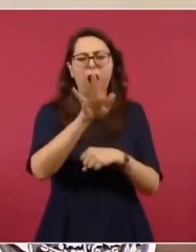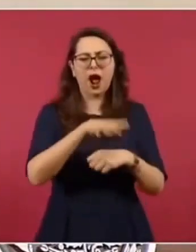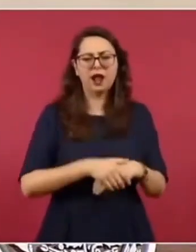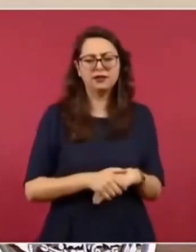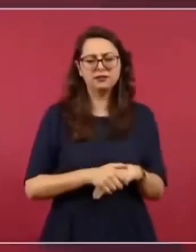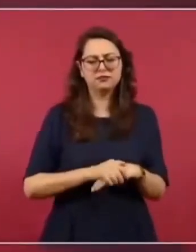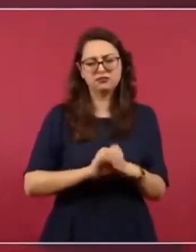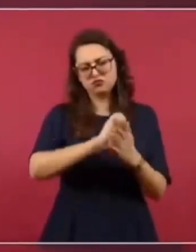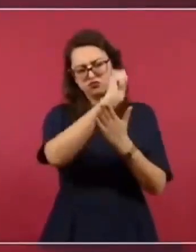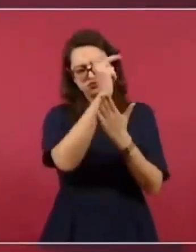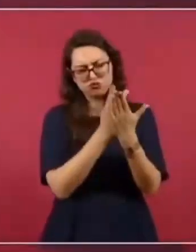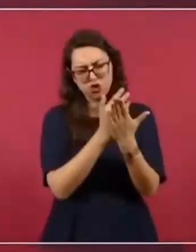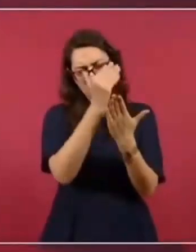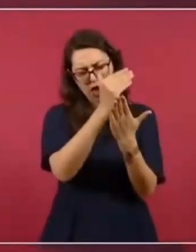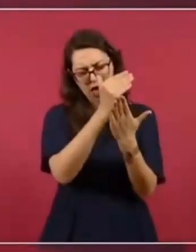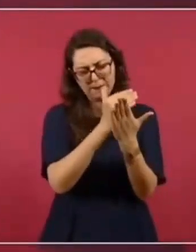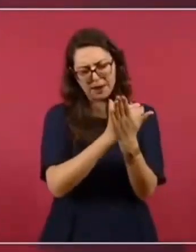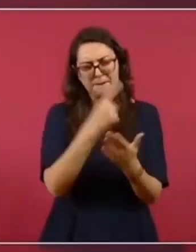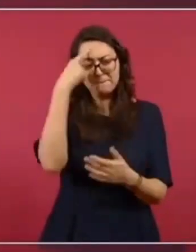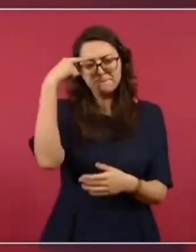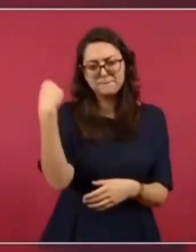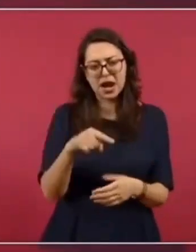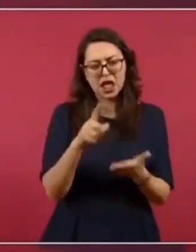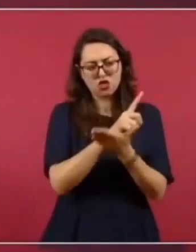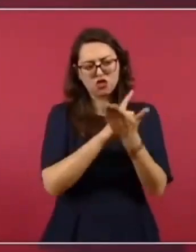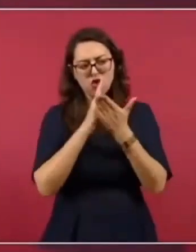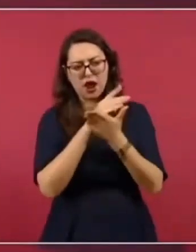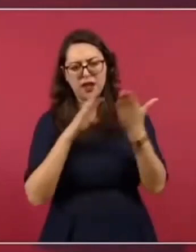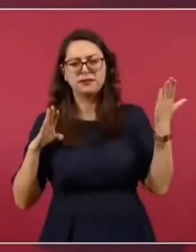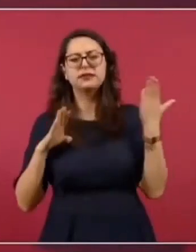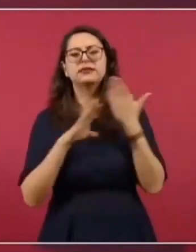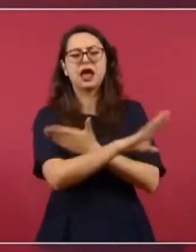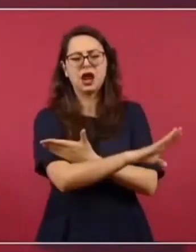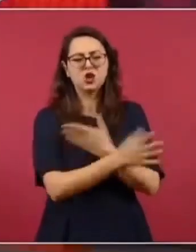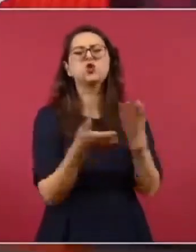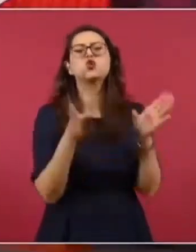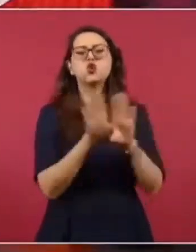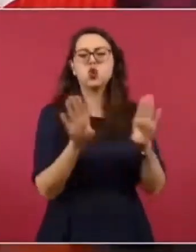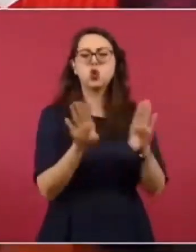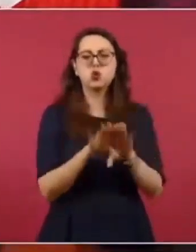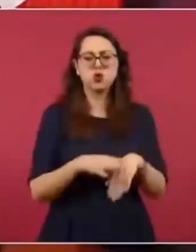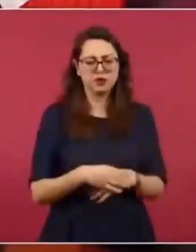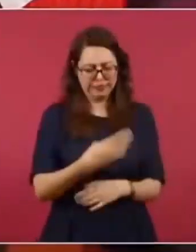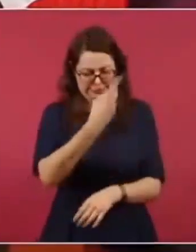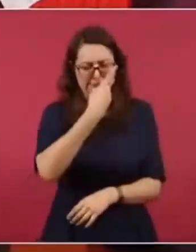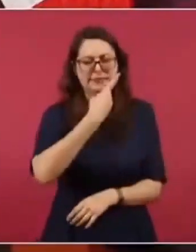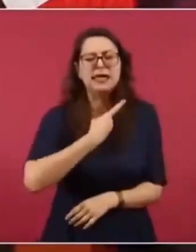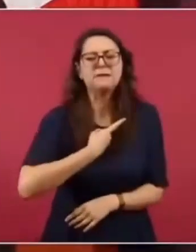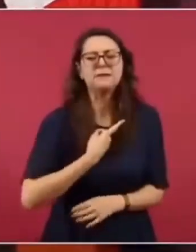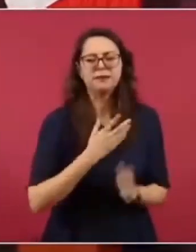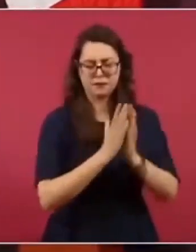con el propósito de que no consuman droga. ¿Qué están haciendo?